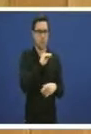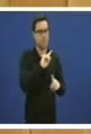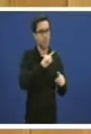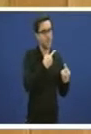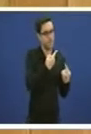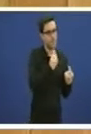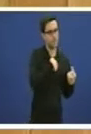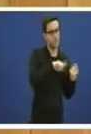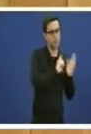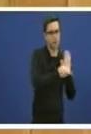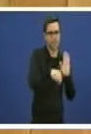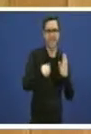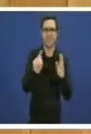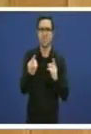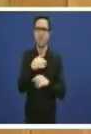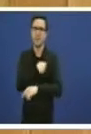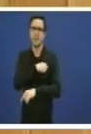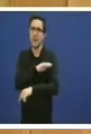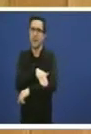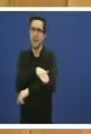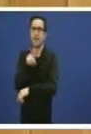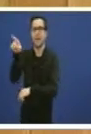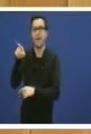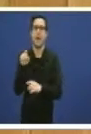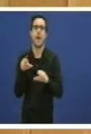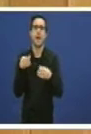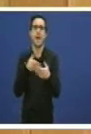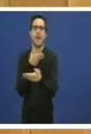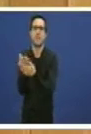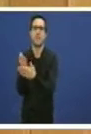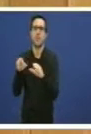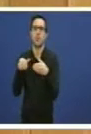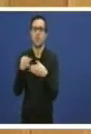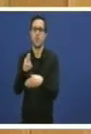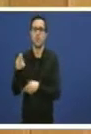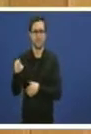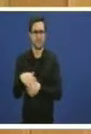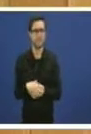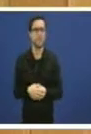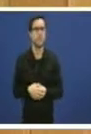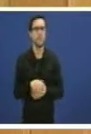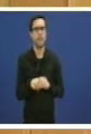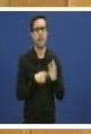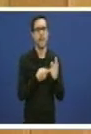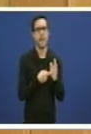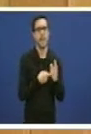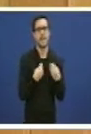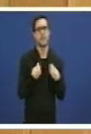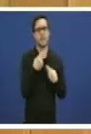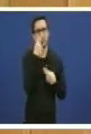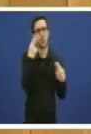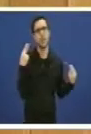de polas cortes nacionais e iniciativas do Grupo do Partido Popular A Lei de Saúde Pública a Lei 33 do 2011